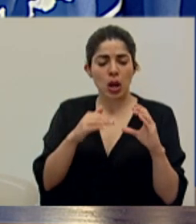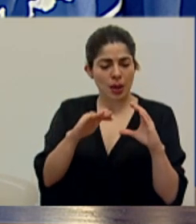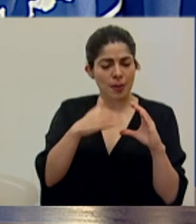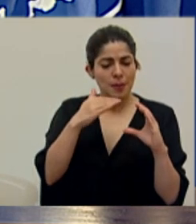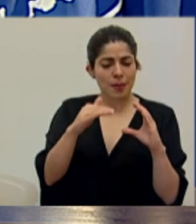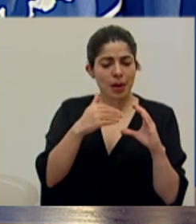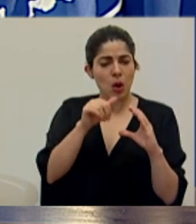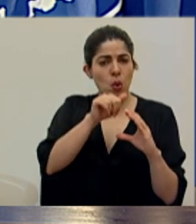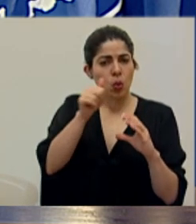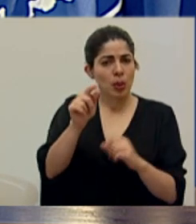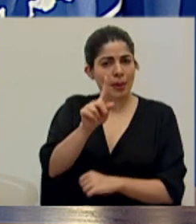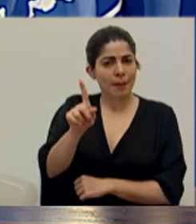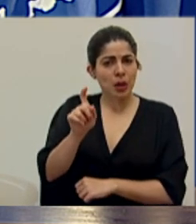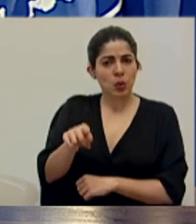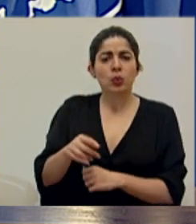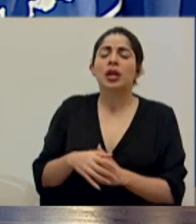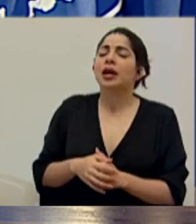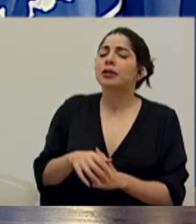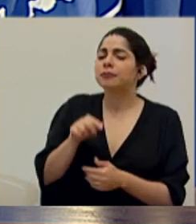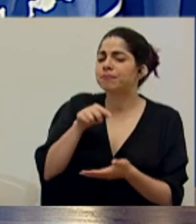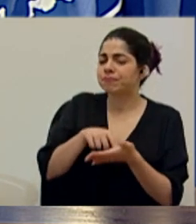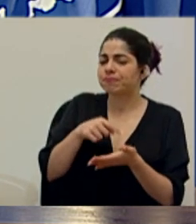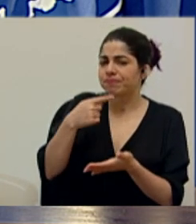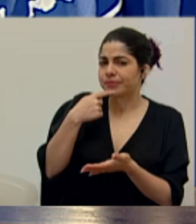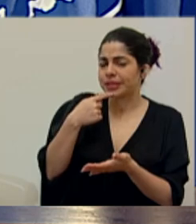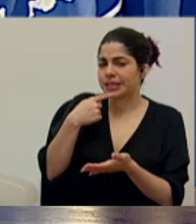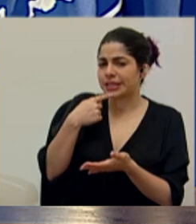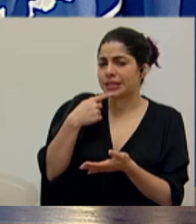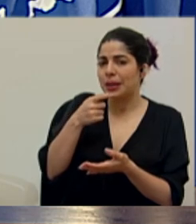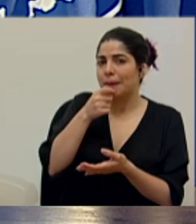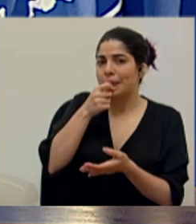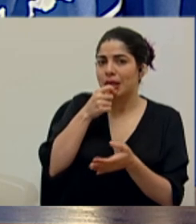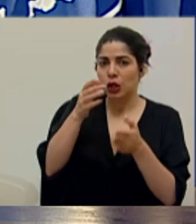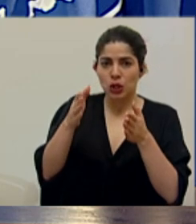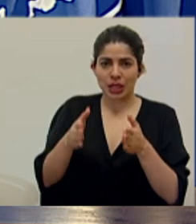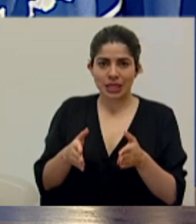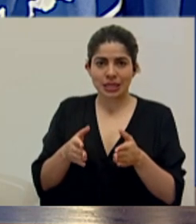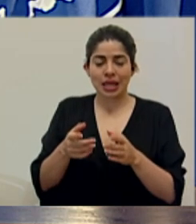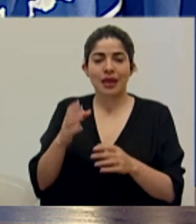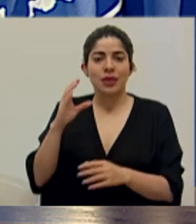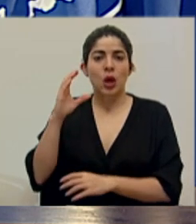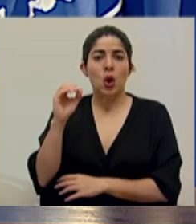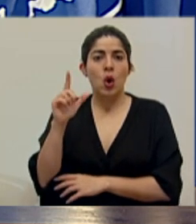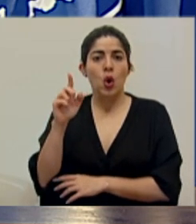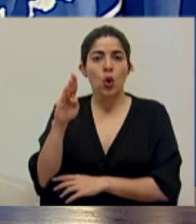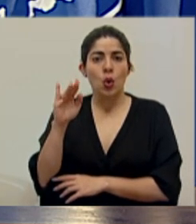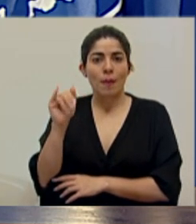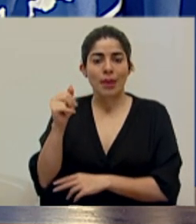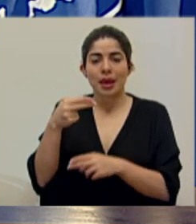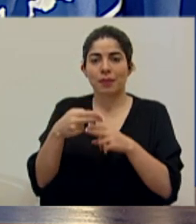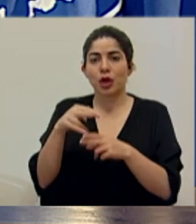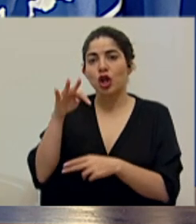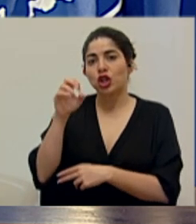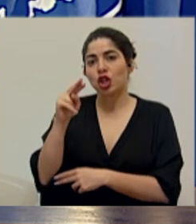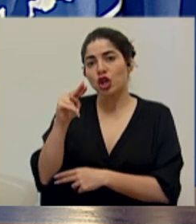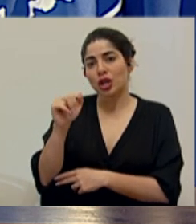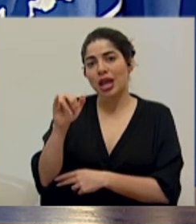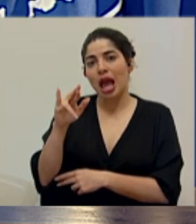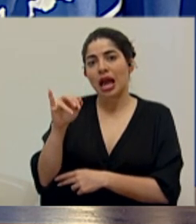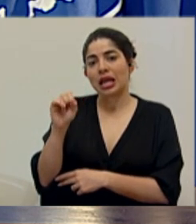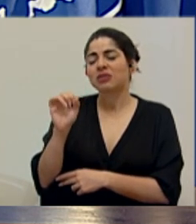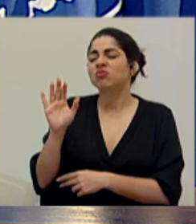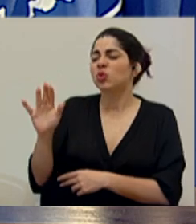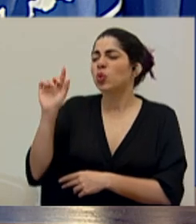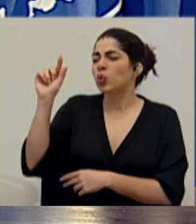consultas. Nos indica el colega de Colombia, Tony Arias, que cuál es la posición del